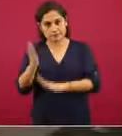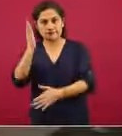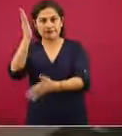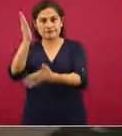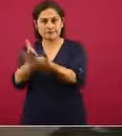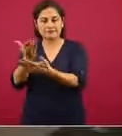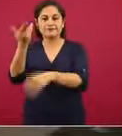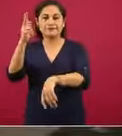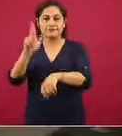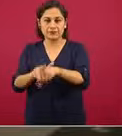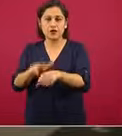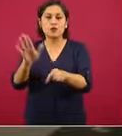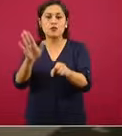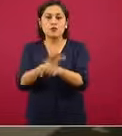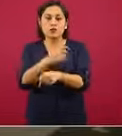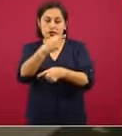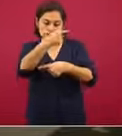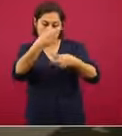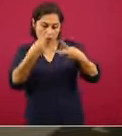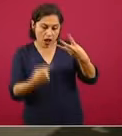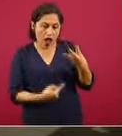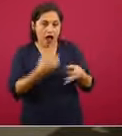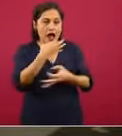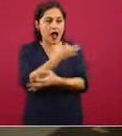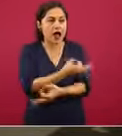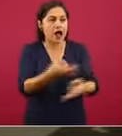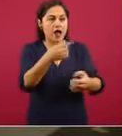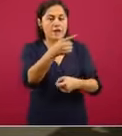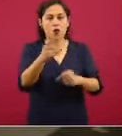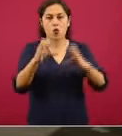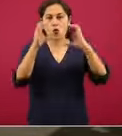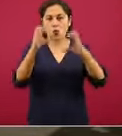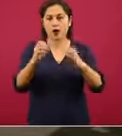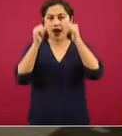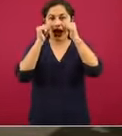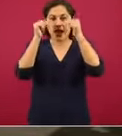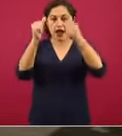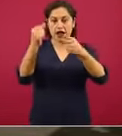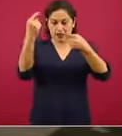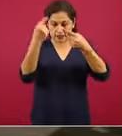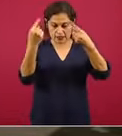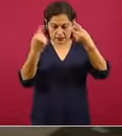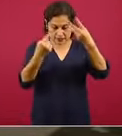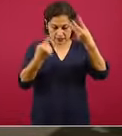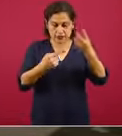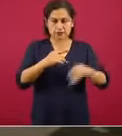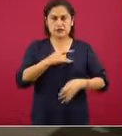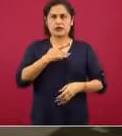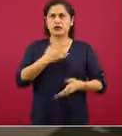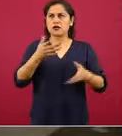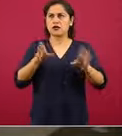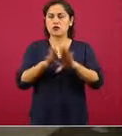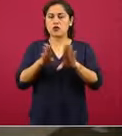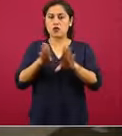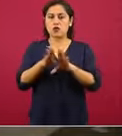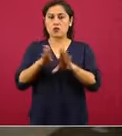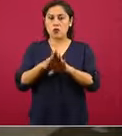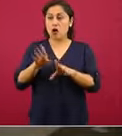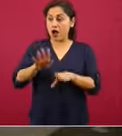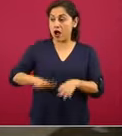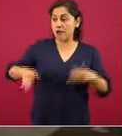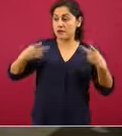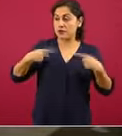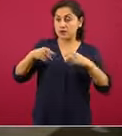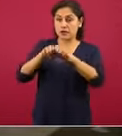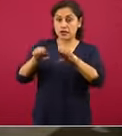esta necesidad de tanto nosotros o las secretarías de salud de cada una de las entidades, acercarse a las personas, pero también que las personas se identifiquen